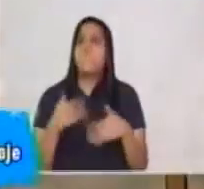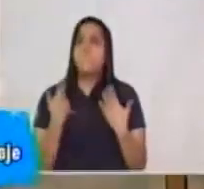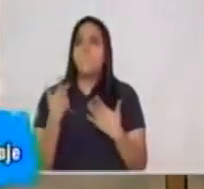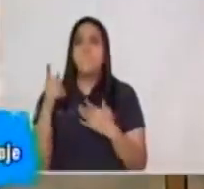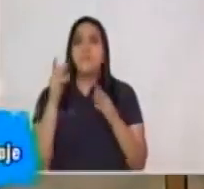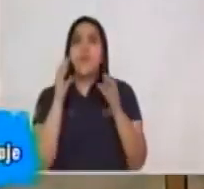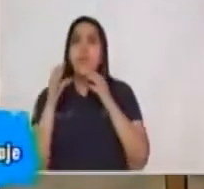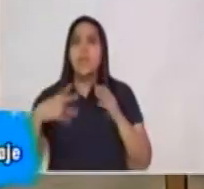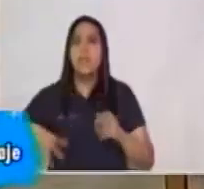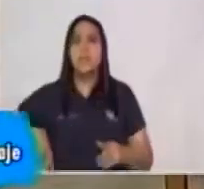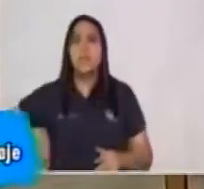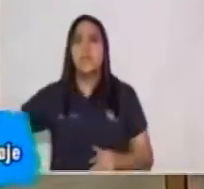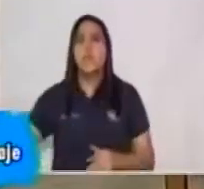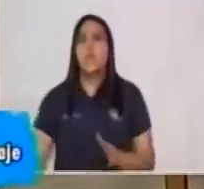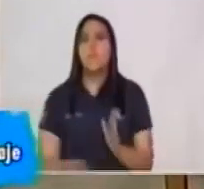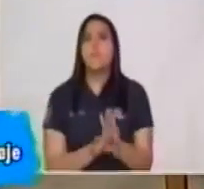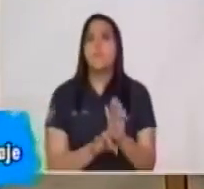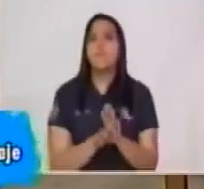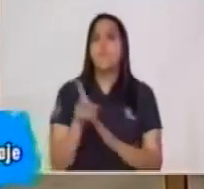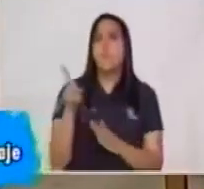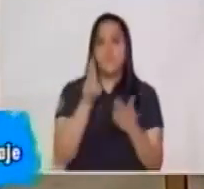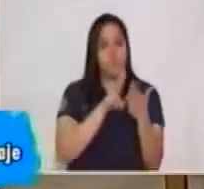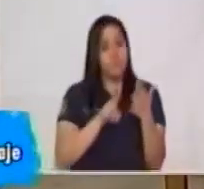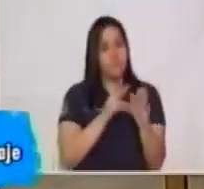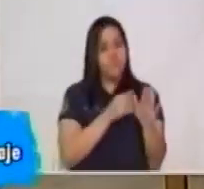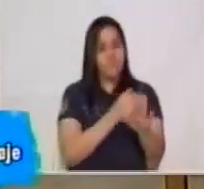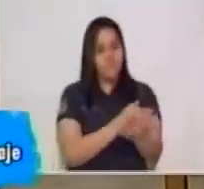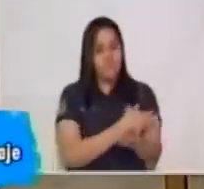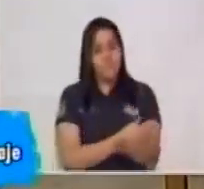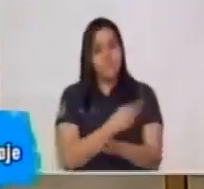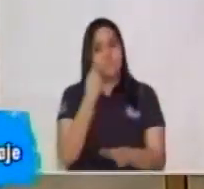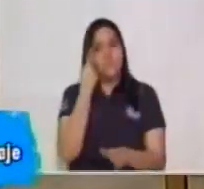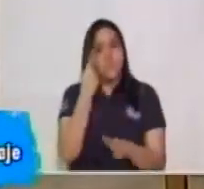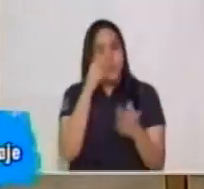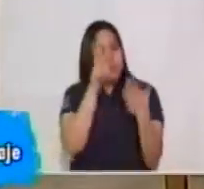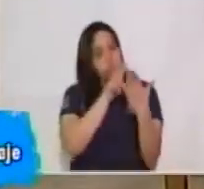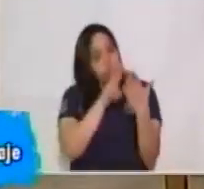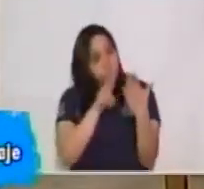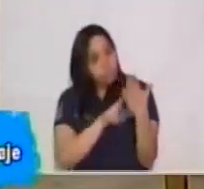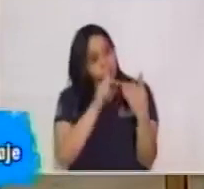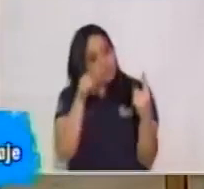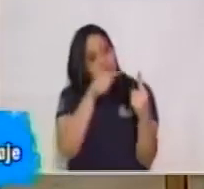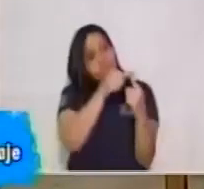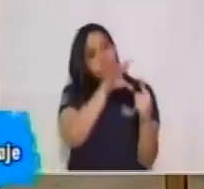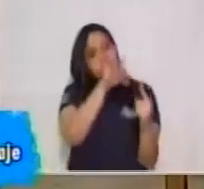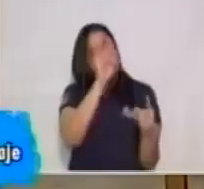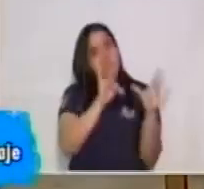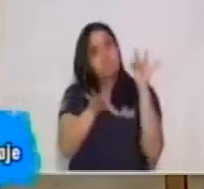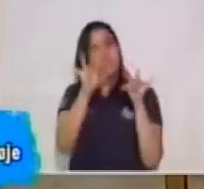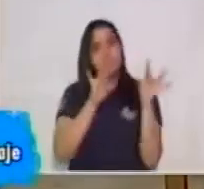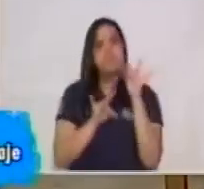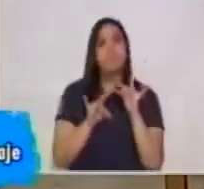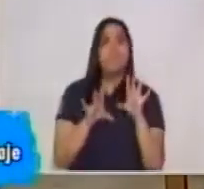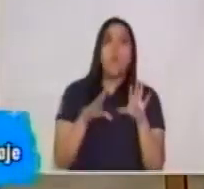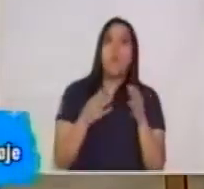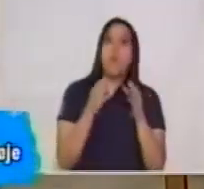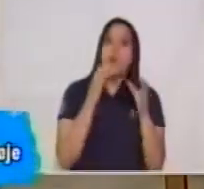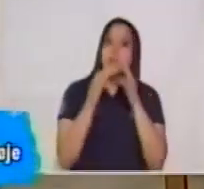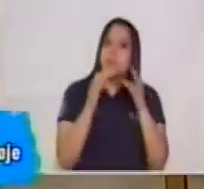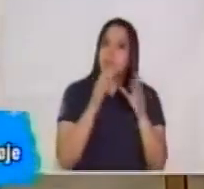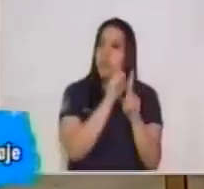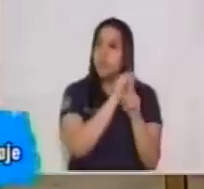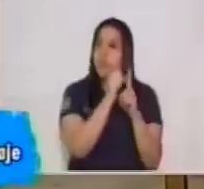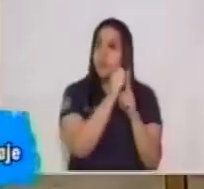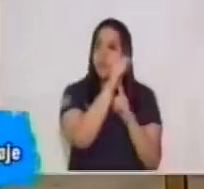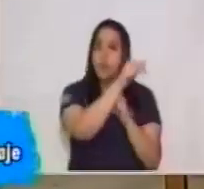con el ejemplo de Juan Le del Periódico, que determines tú cada uno de los elementos. La situación comunicativa. Recuérdate,